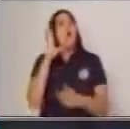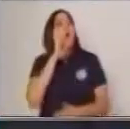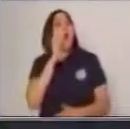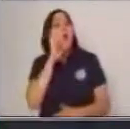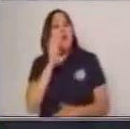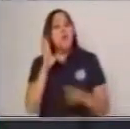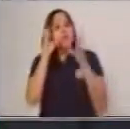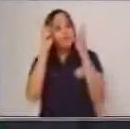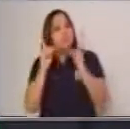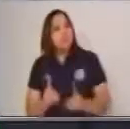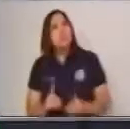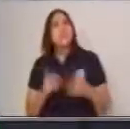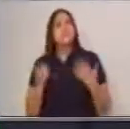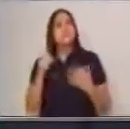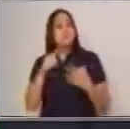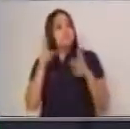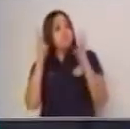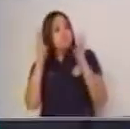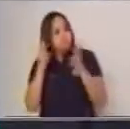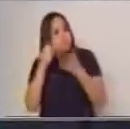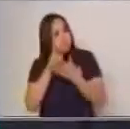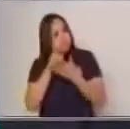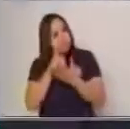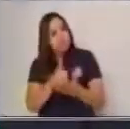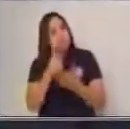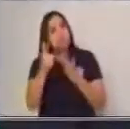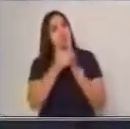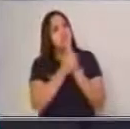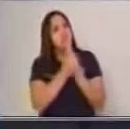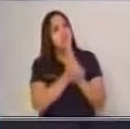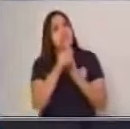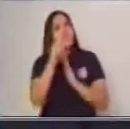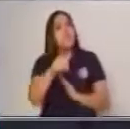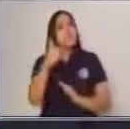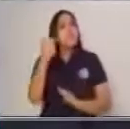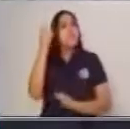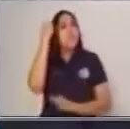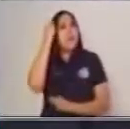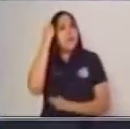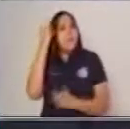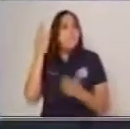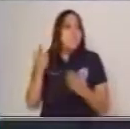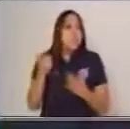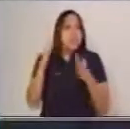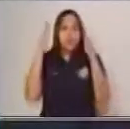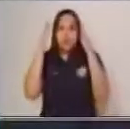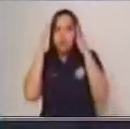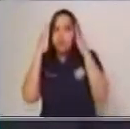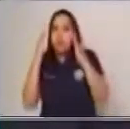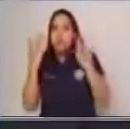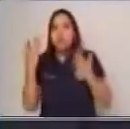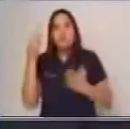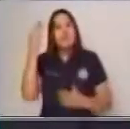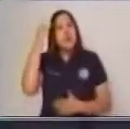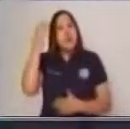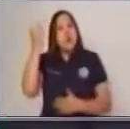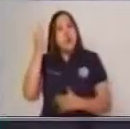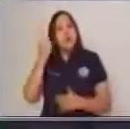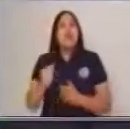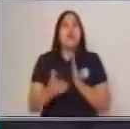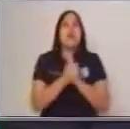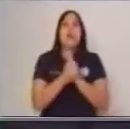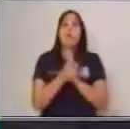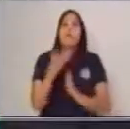con discapacidad, este tema les ayudará a ejercitar habilidades y destrezas tales como la atención, la memoria y la habilidad